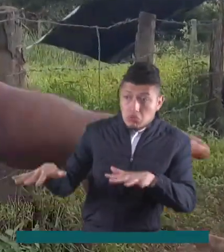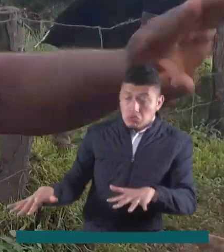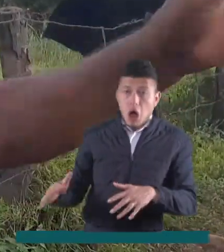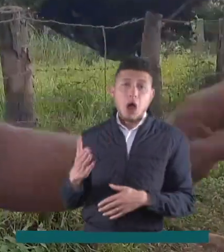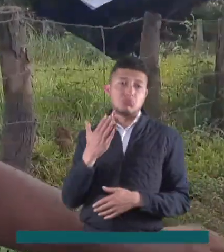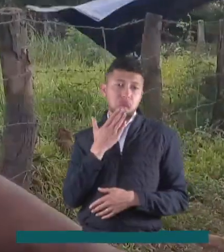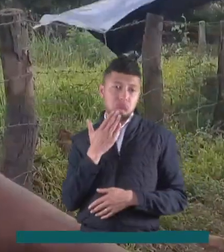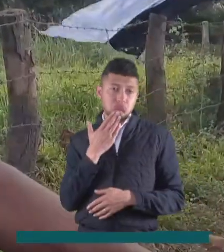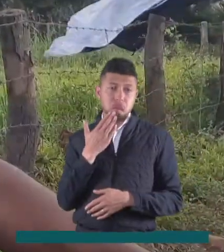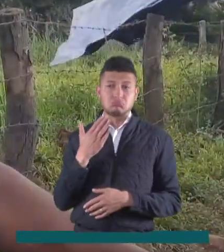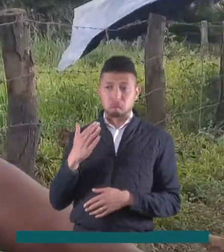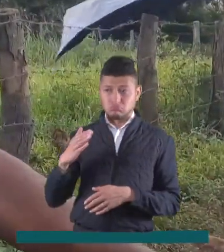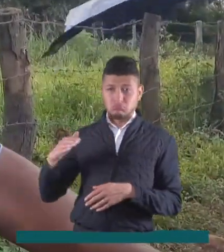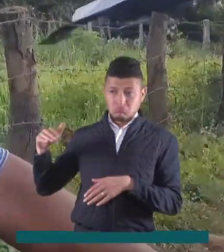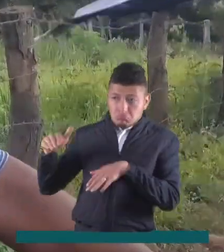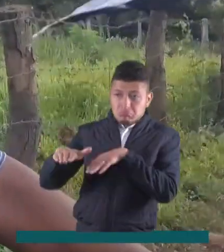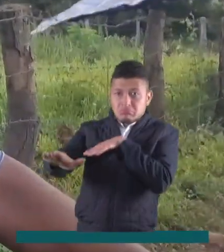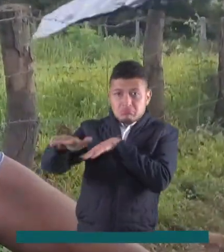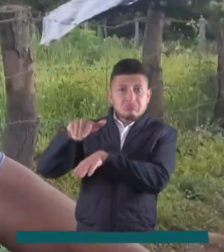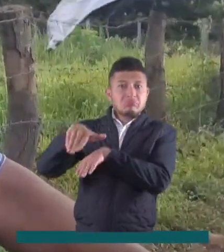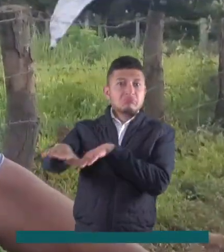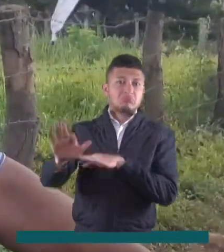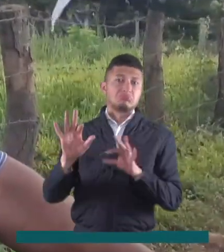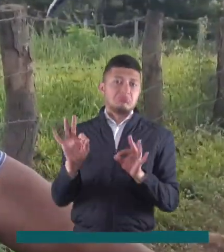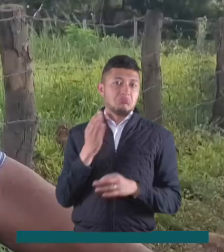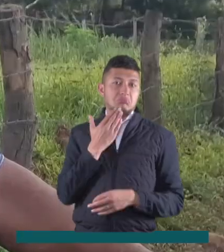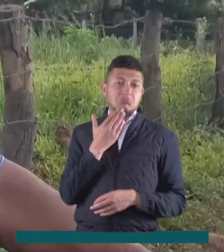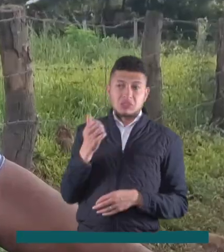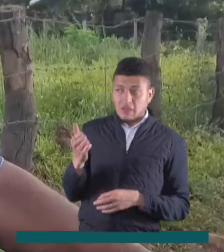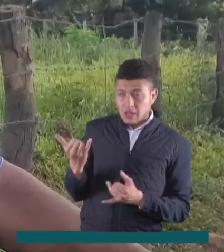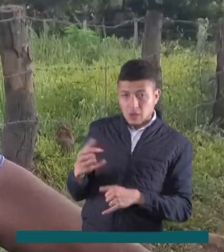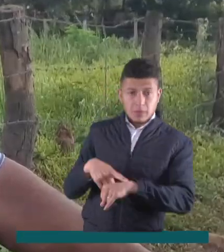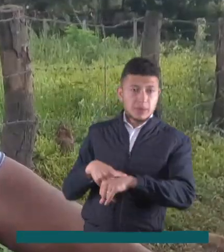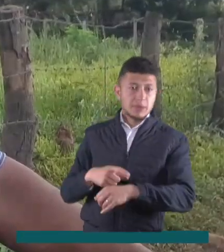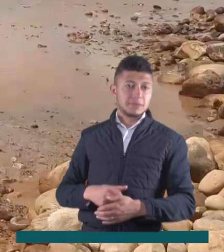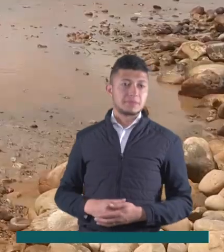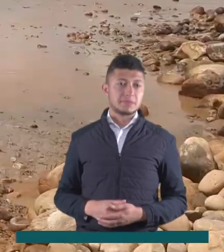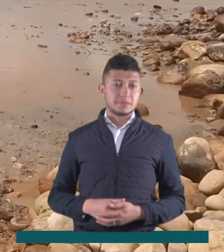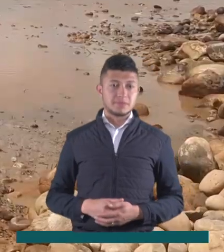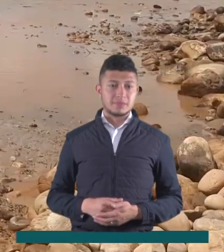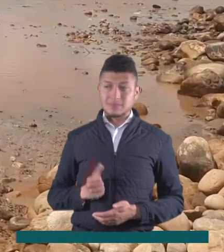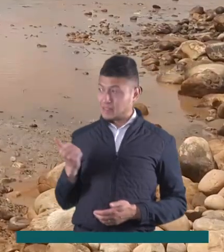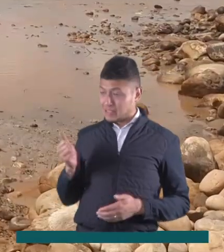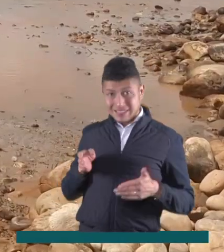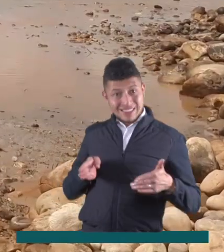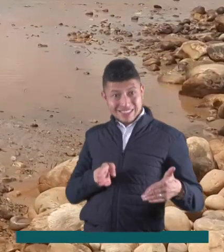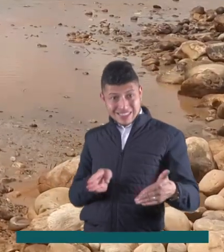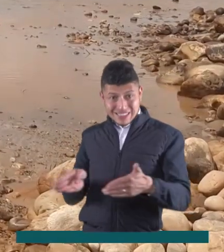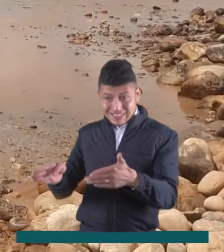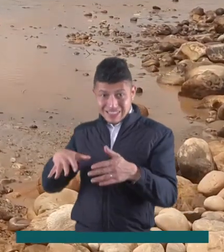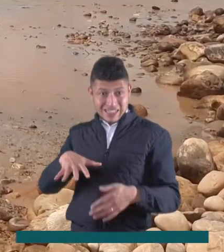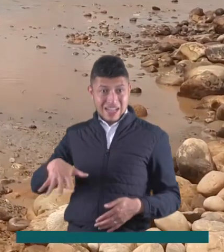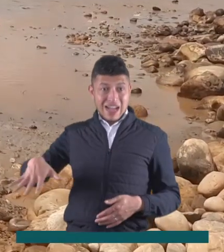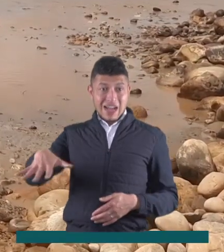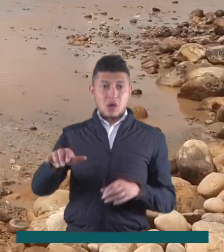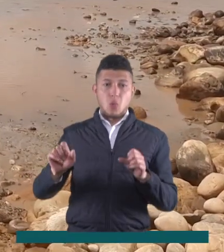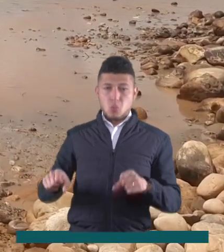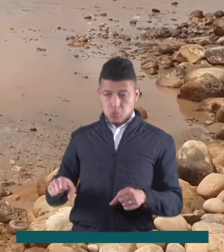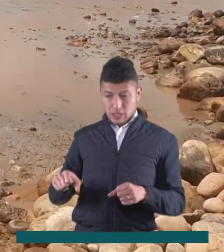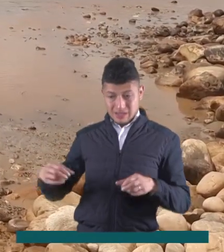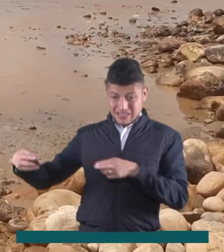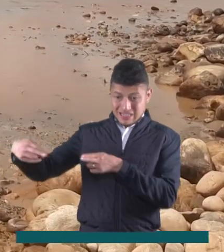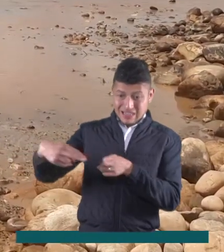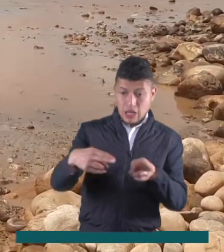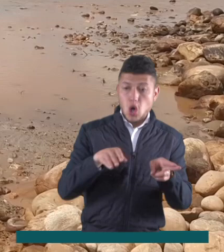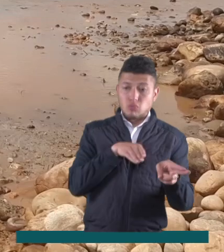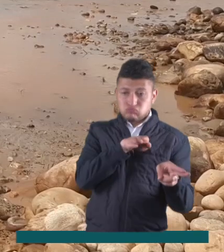pasando uno porque la máquina hizo paso y está uno pasando y está bien. Estamos en una de las rutas alternas en un punto habilitado